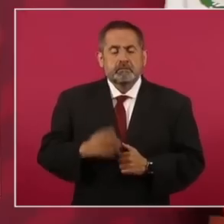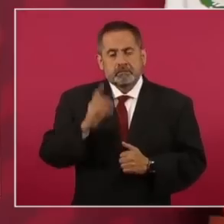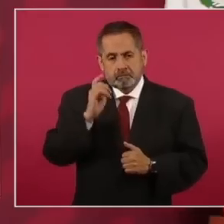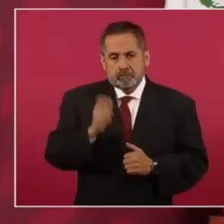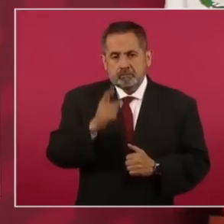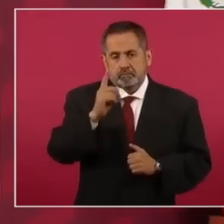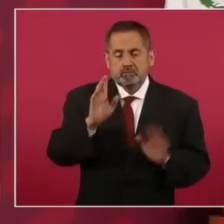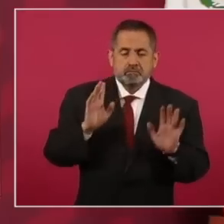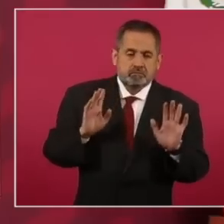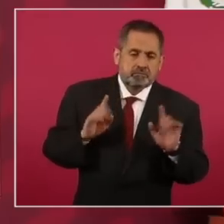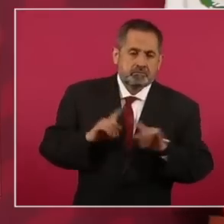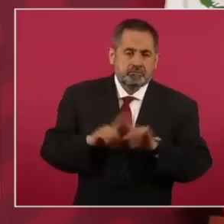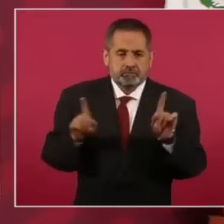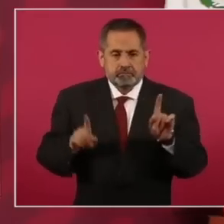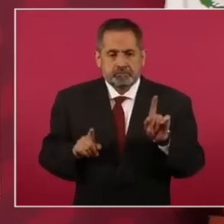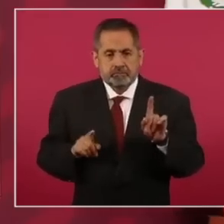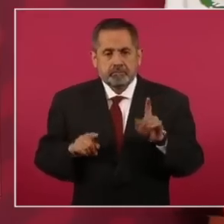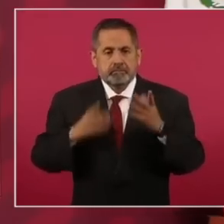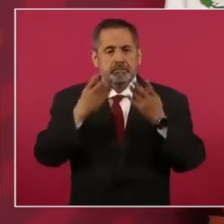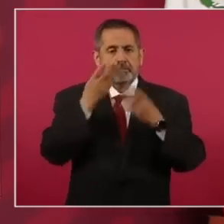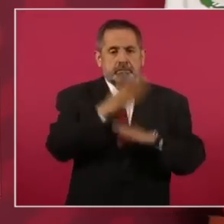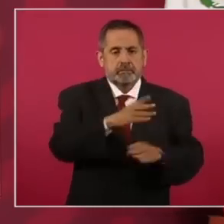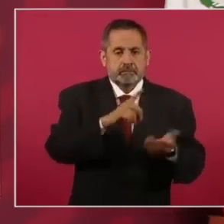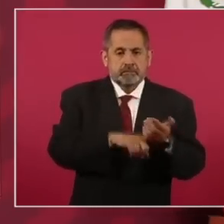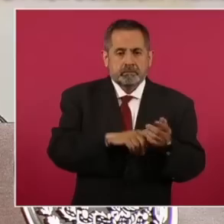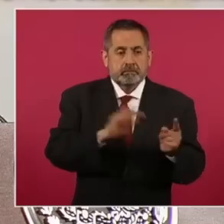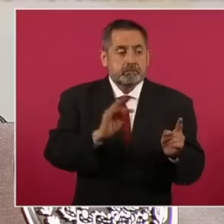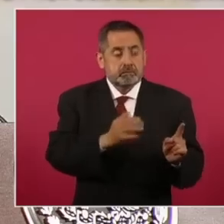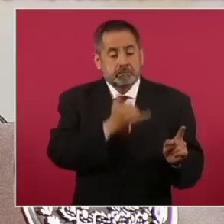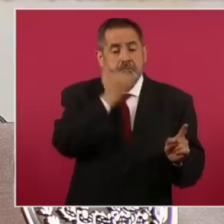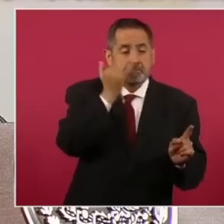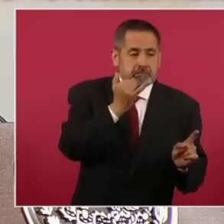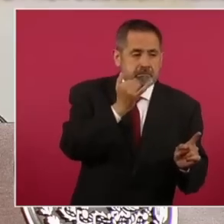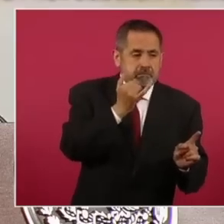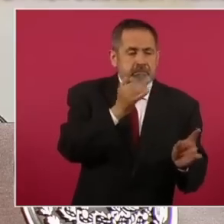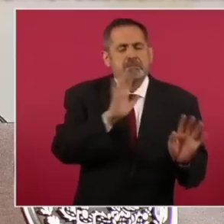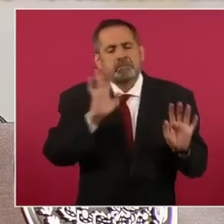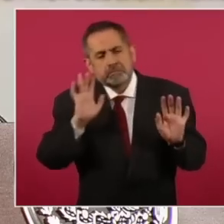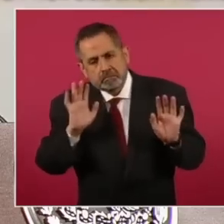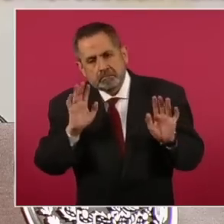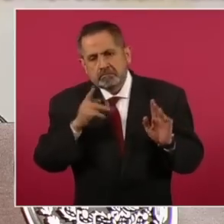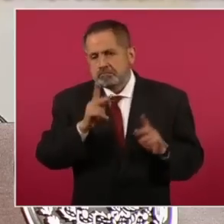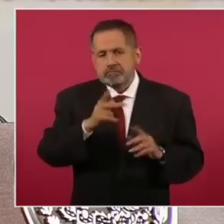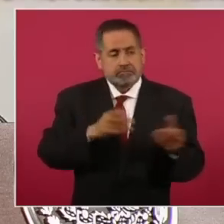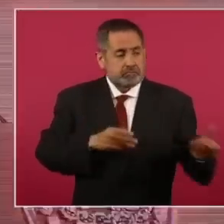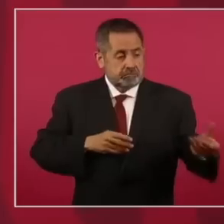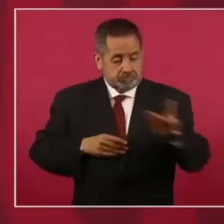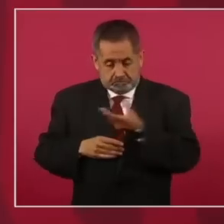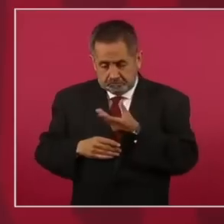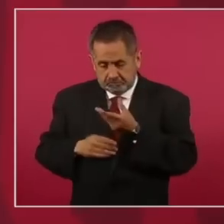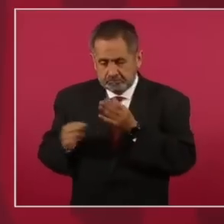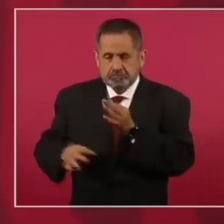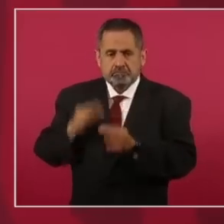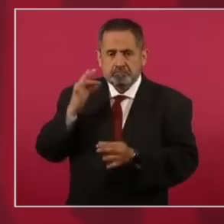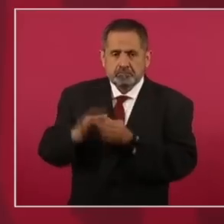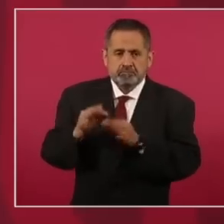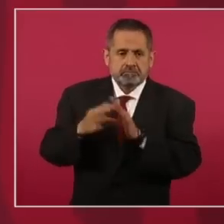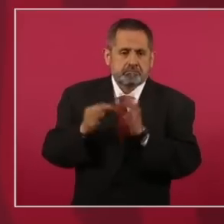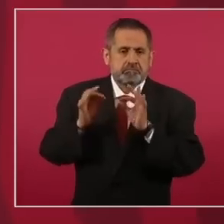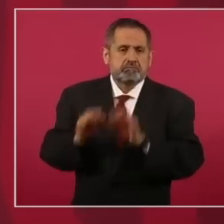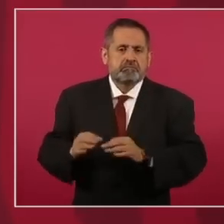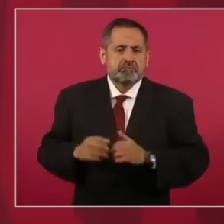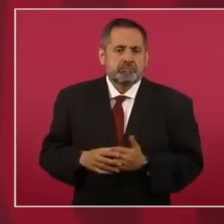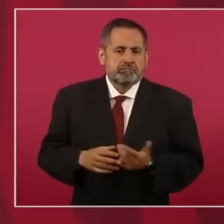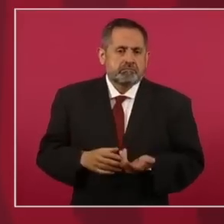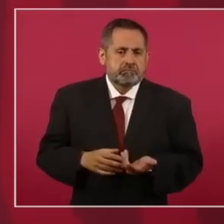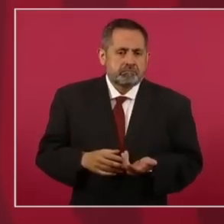excepción de que el banco se haya equivocado y haya mandado. En lugar de pesos, en lugar